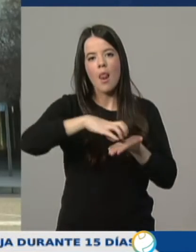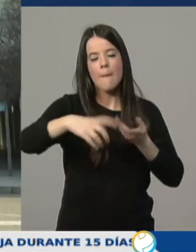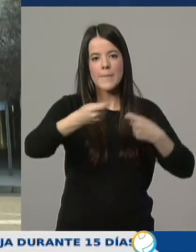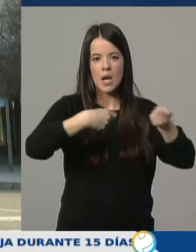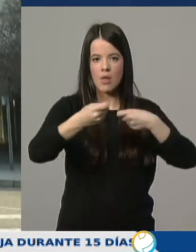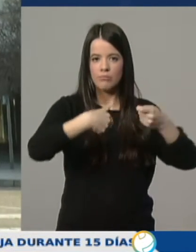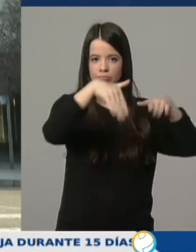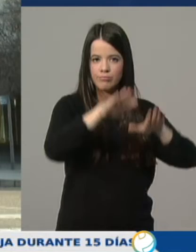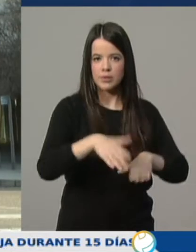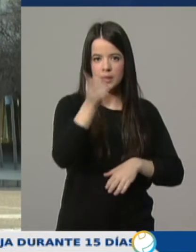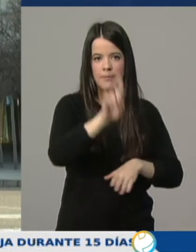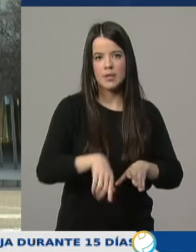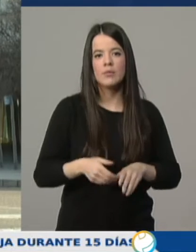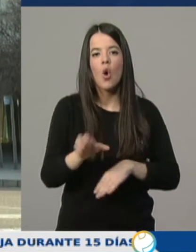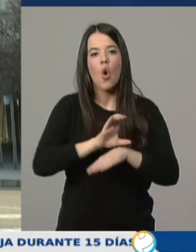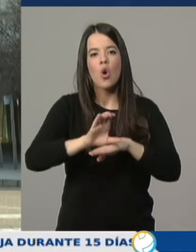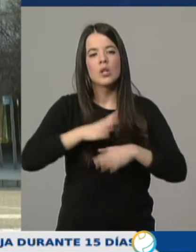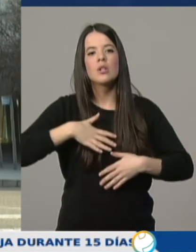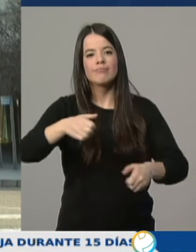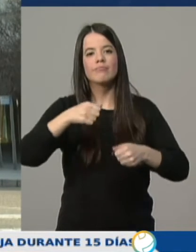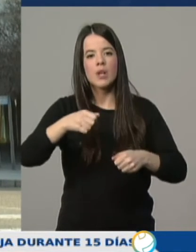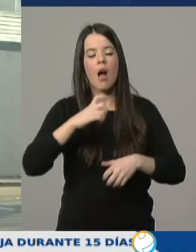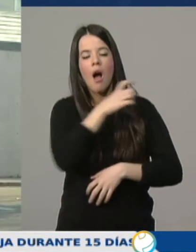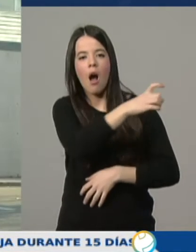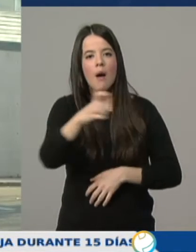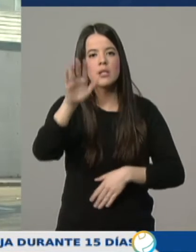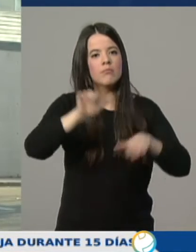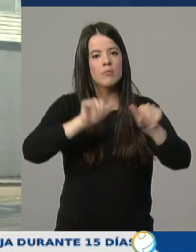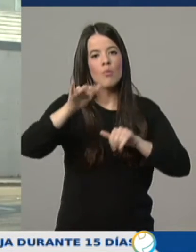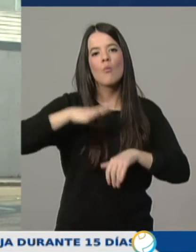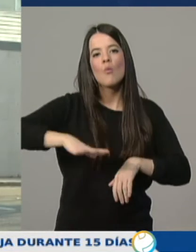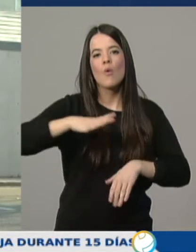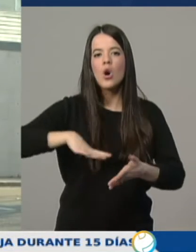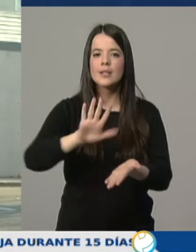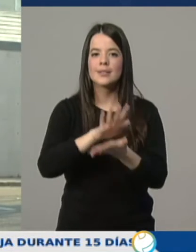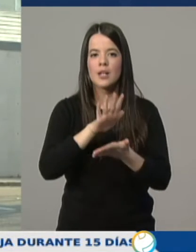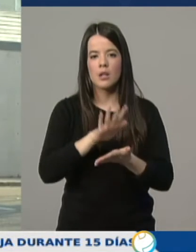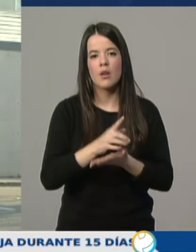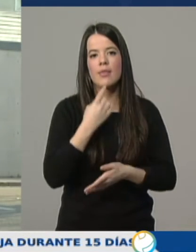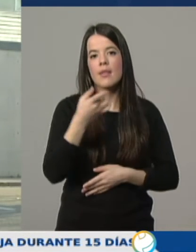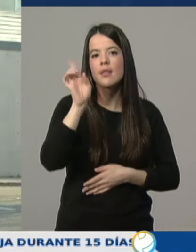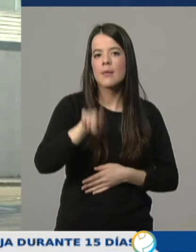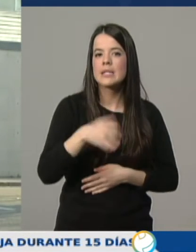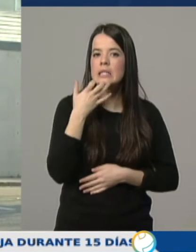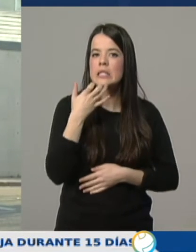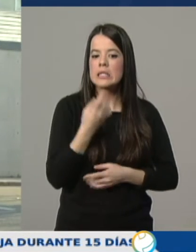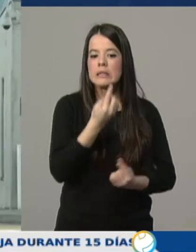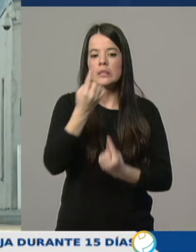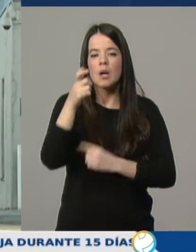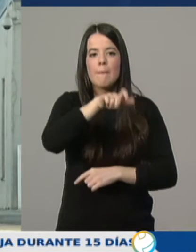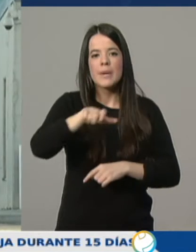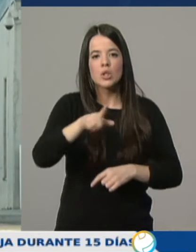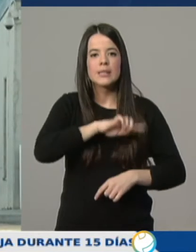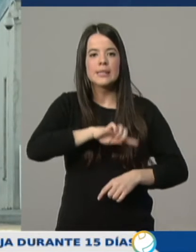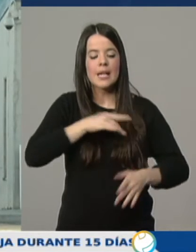En todo caso, la consejera de Salud ha llamado a la tranquilidad y la calma y ha señalado que si alguna persona tiene algún